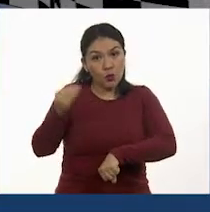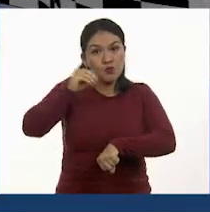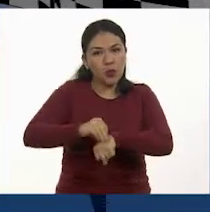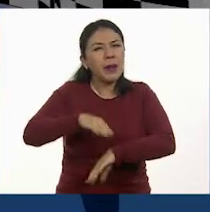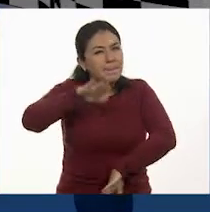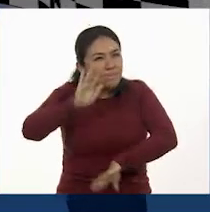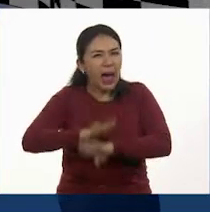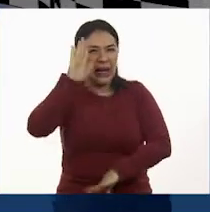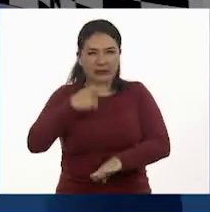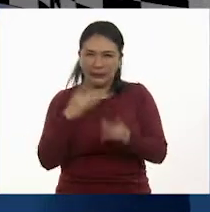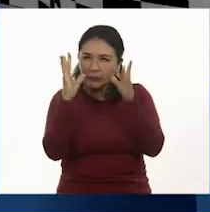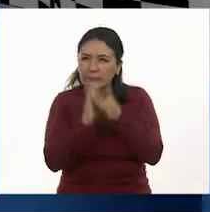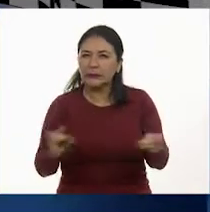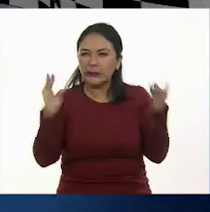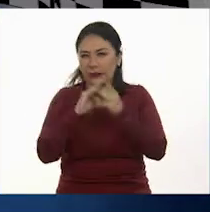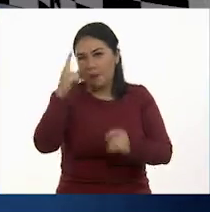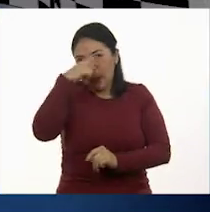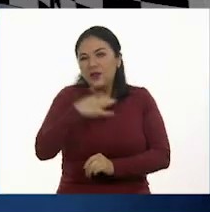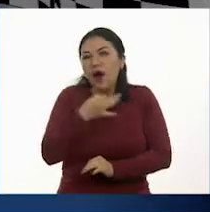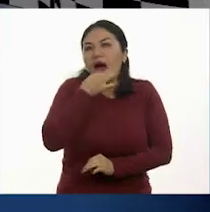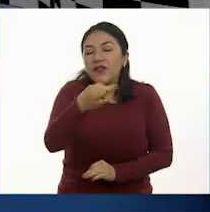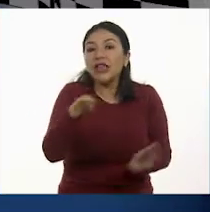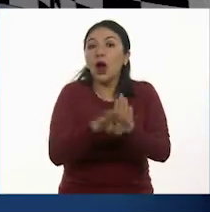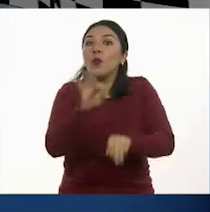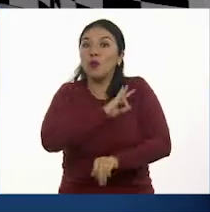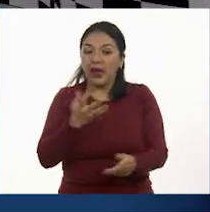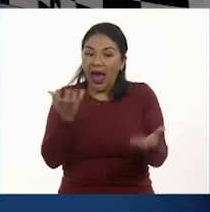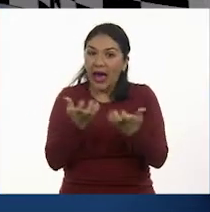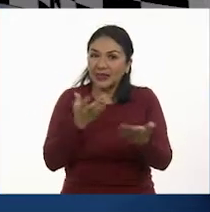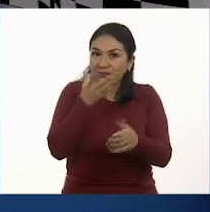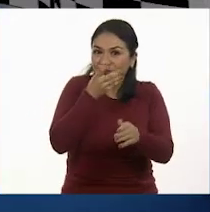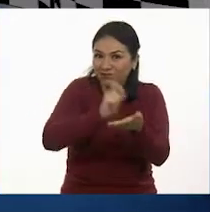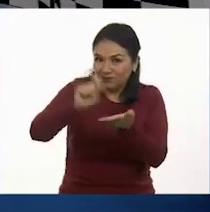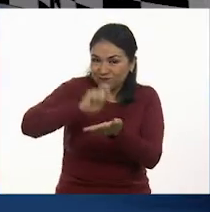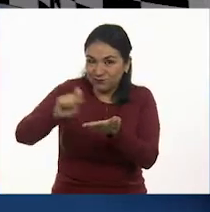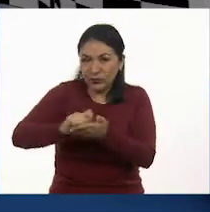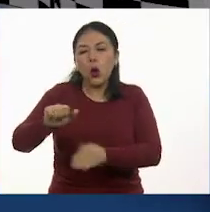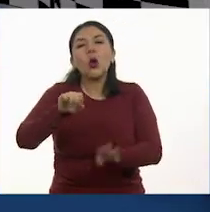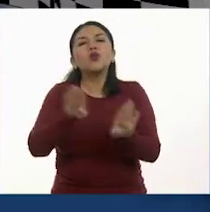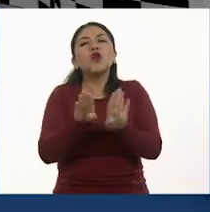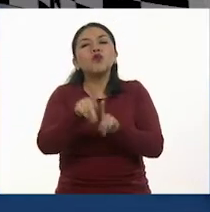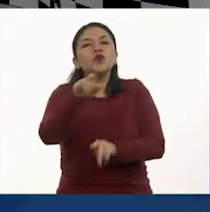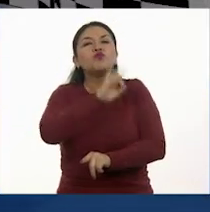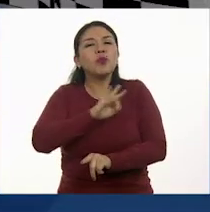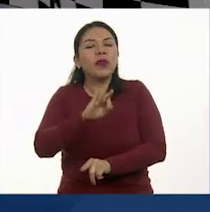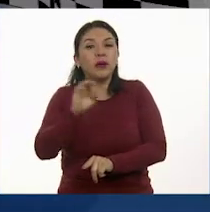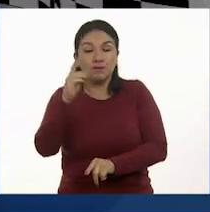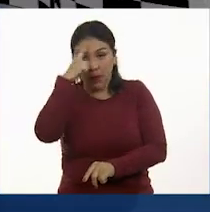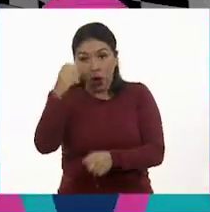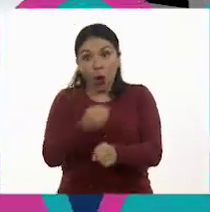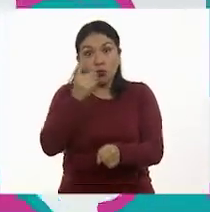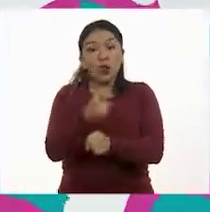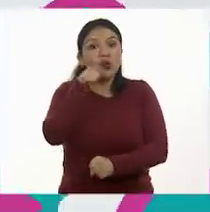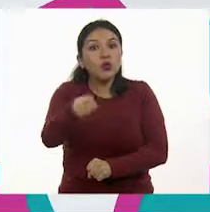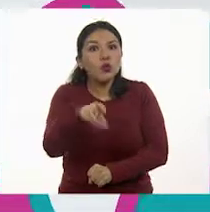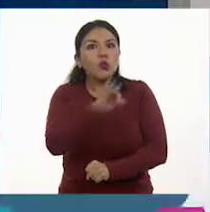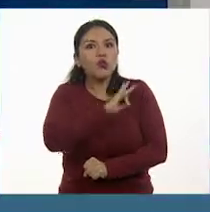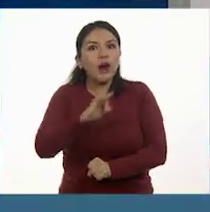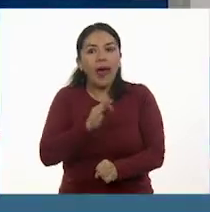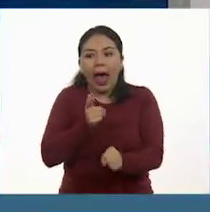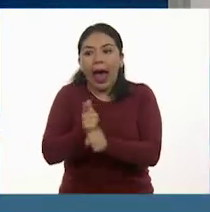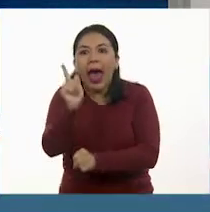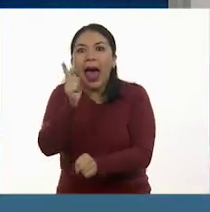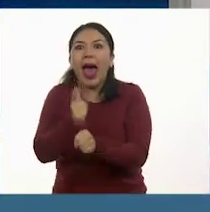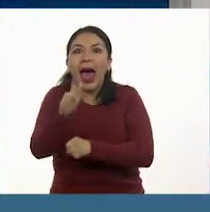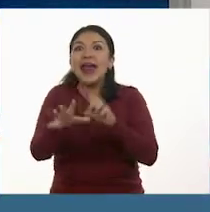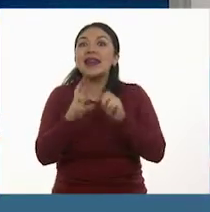poco más de énfasis en las pistas para resolverlo, y en las opciones para hacerlo, dando oportunidad para que ustedes descubran